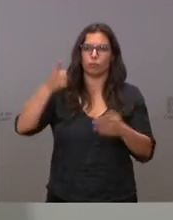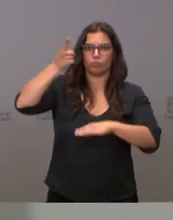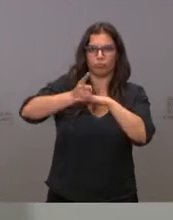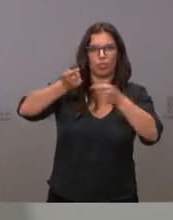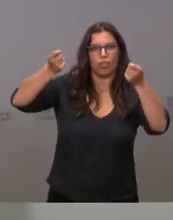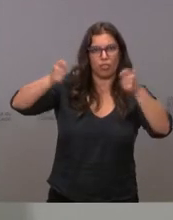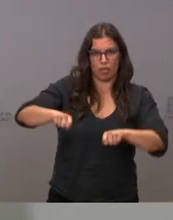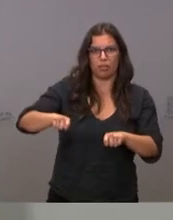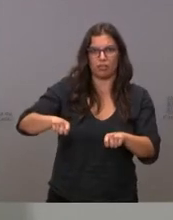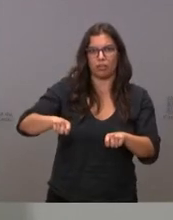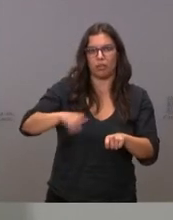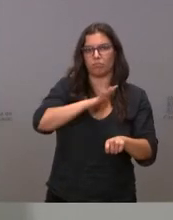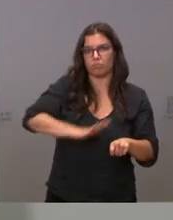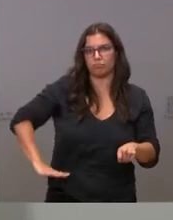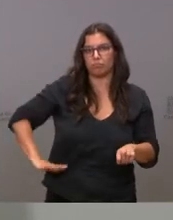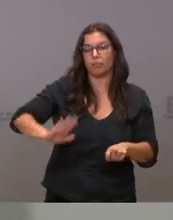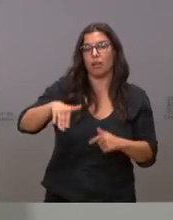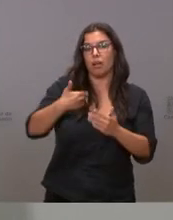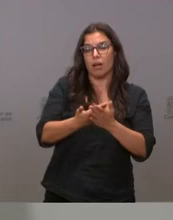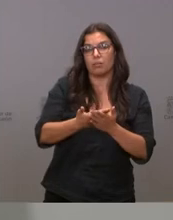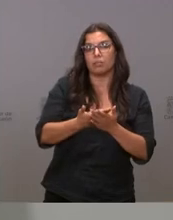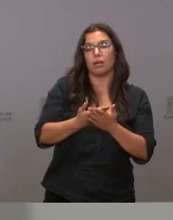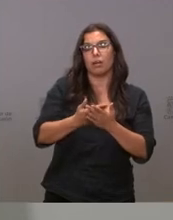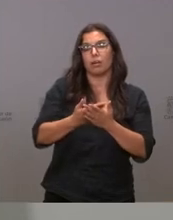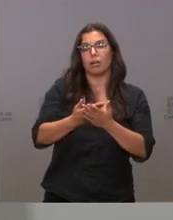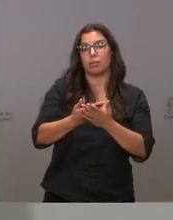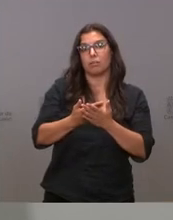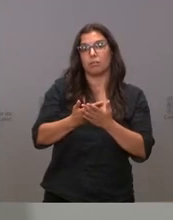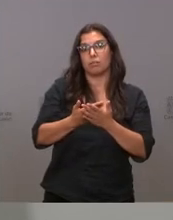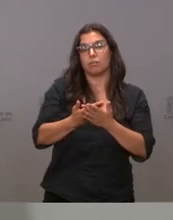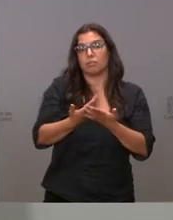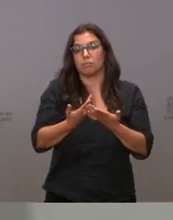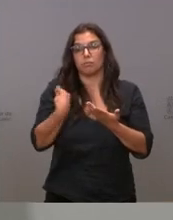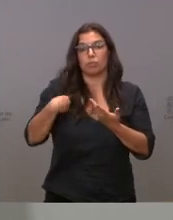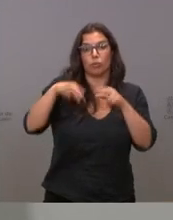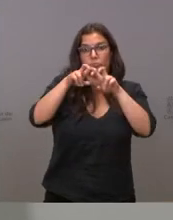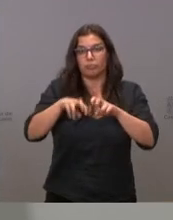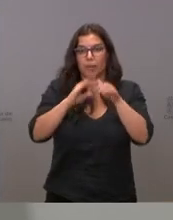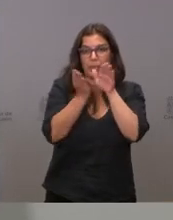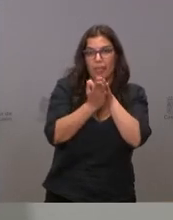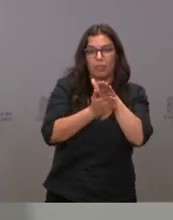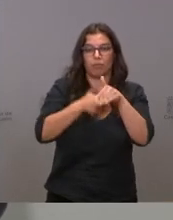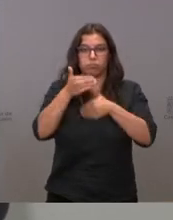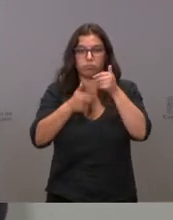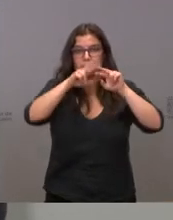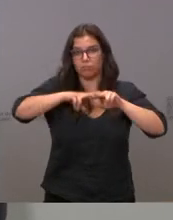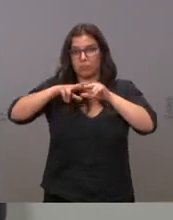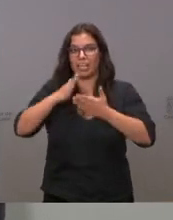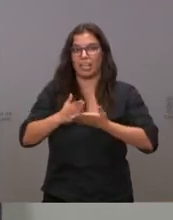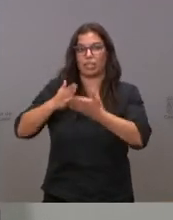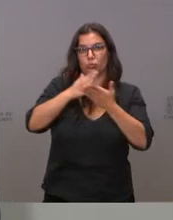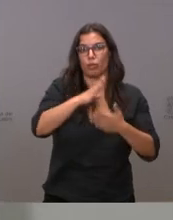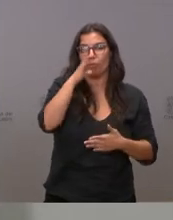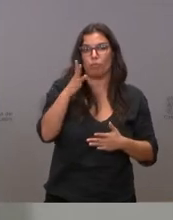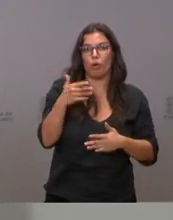cautelar, mientras se realizan los expedientes, mientras se encuentran los expedientes, por faltas